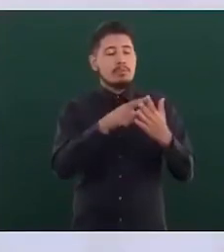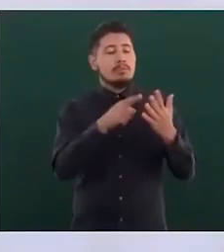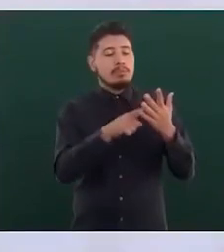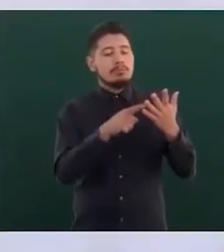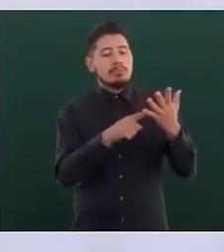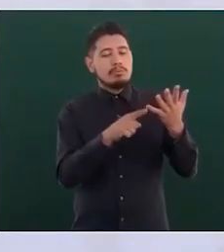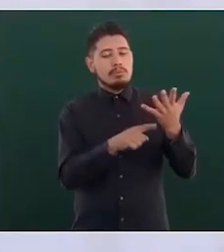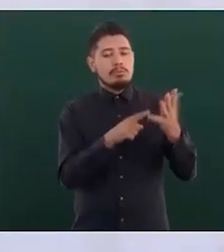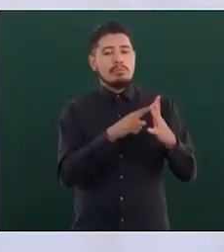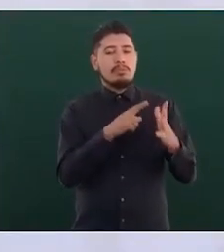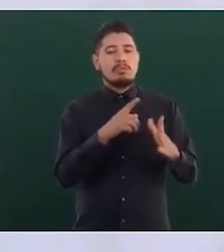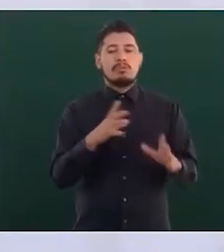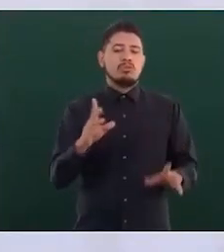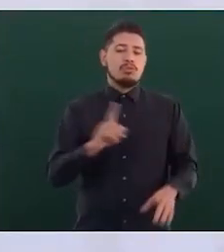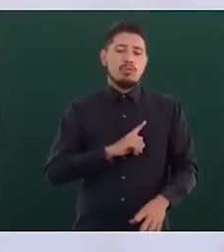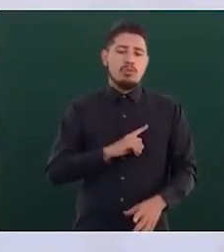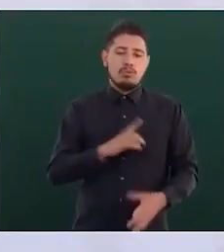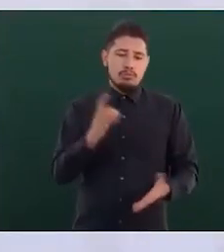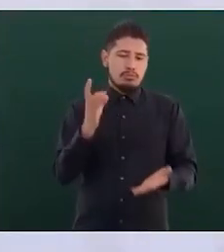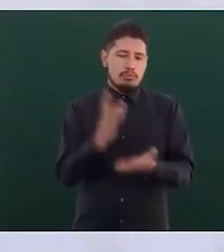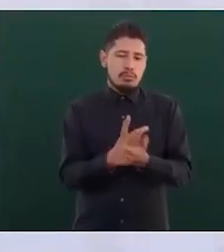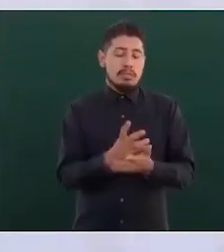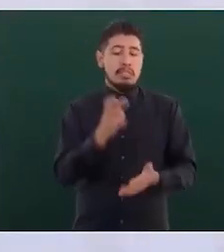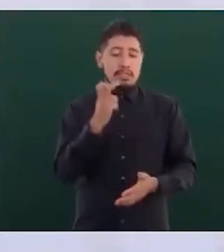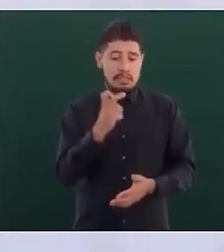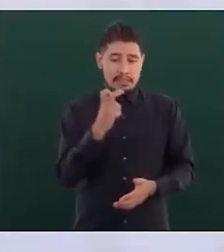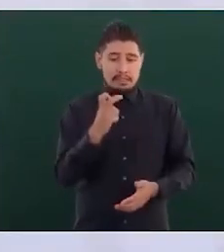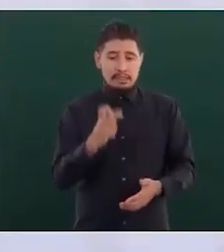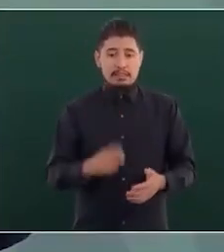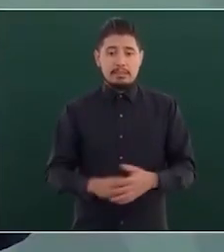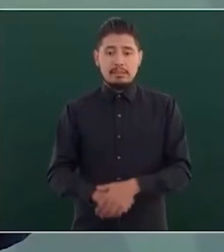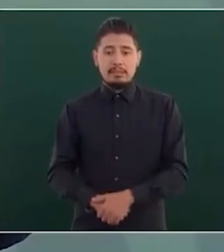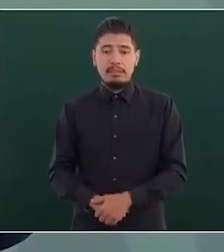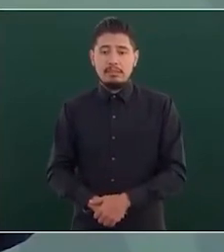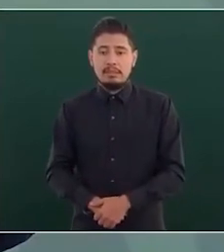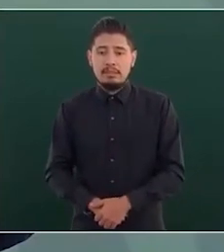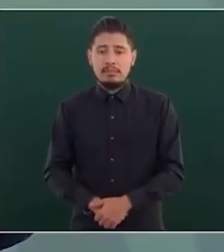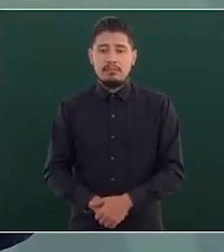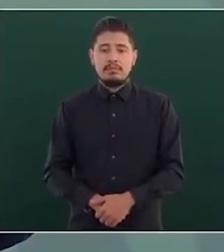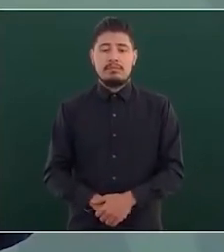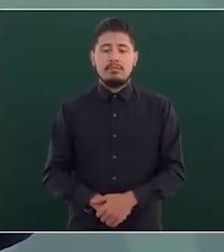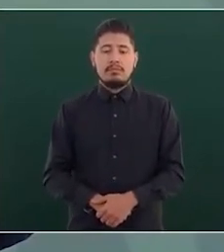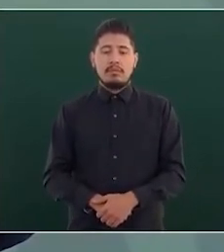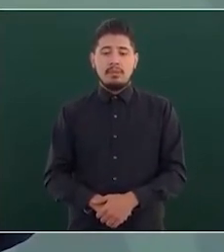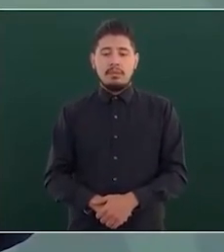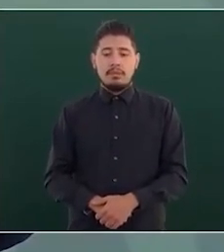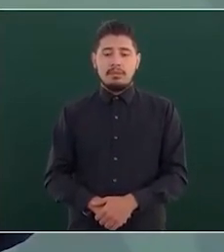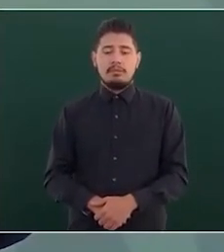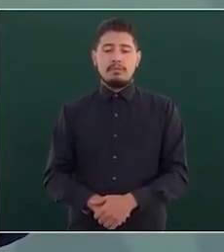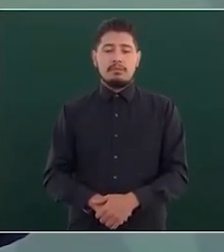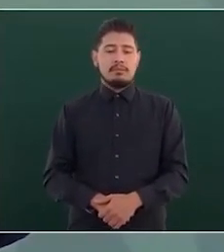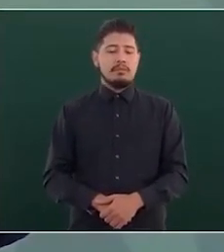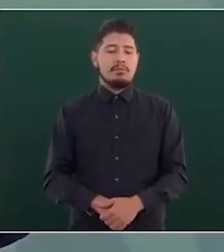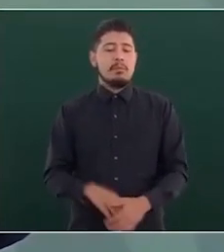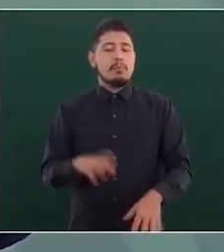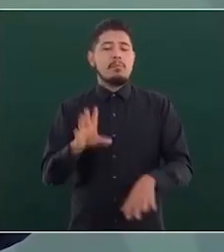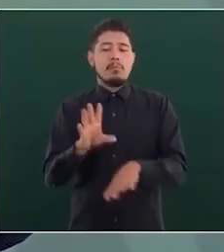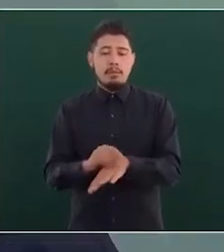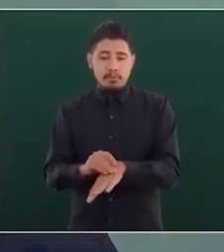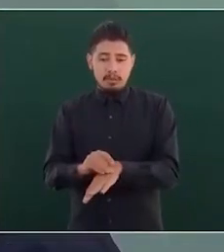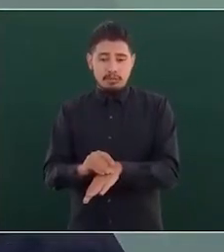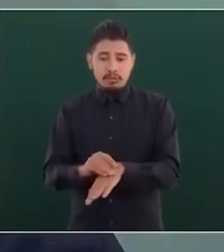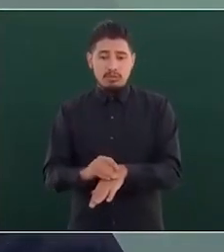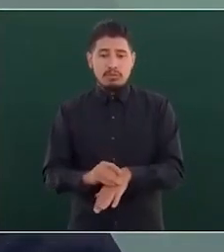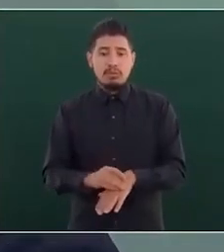se requiere única y exclusivamente en este caso porque así lo reza el contenido a la tramitología de permisos